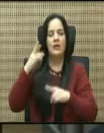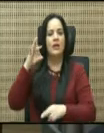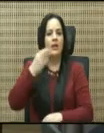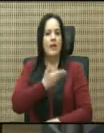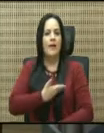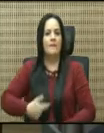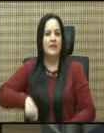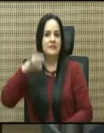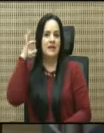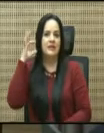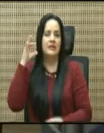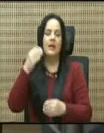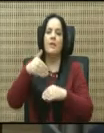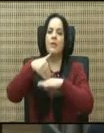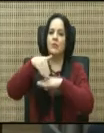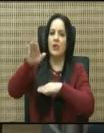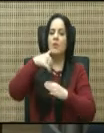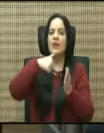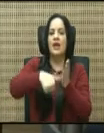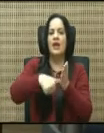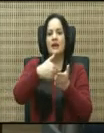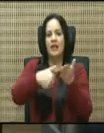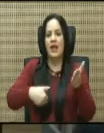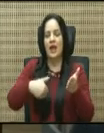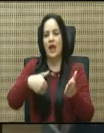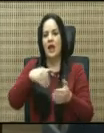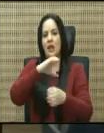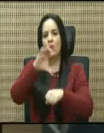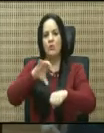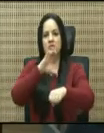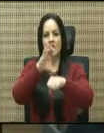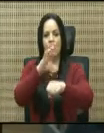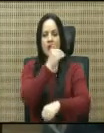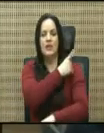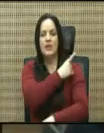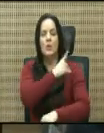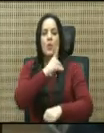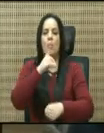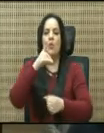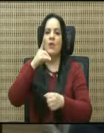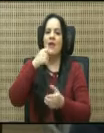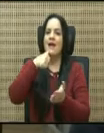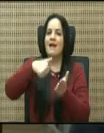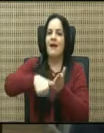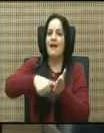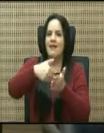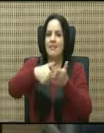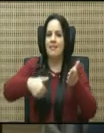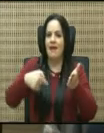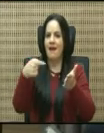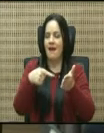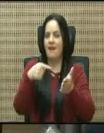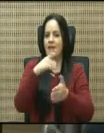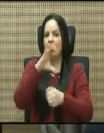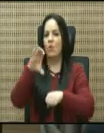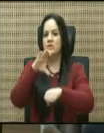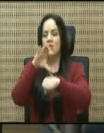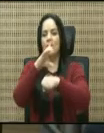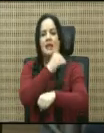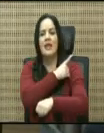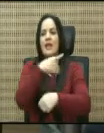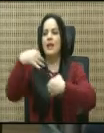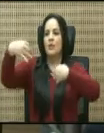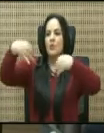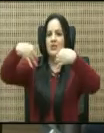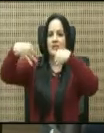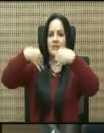a mandarle una carta al Consejo Directivo. una carta al Consejo Directivo para que de ello nos expliquen qué es lo que está